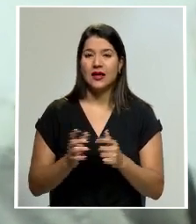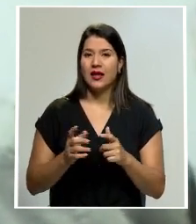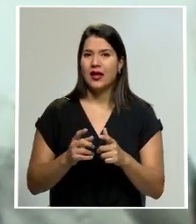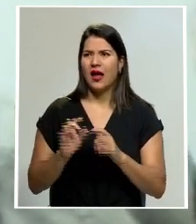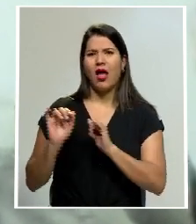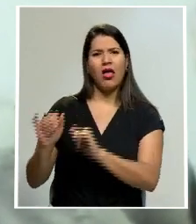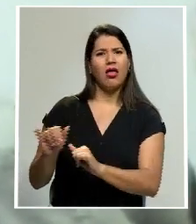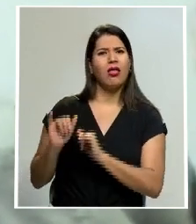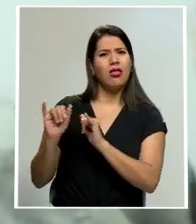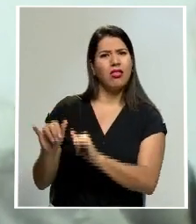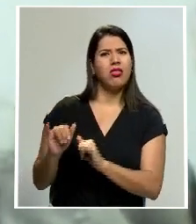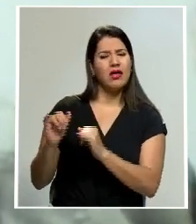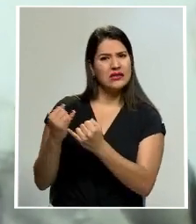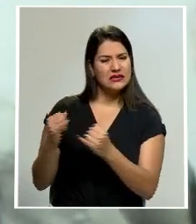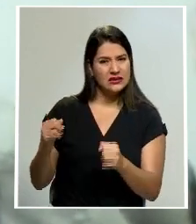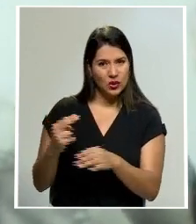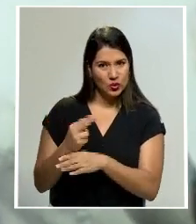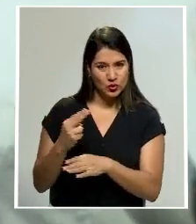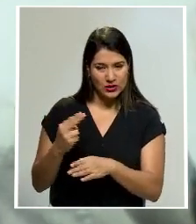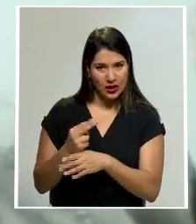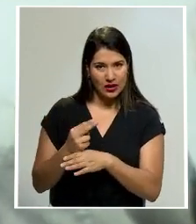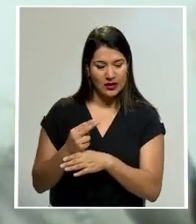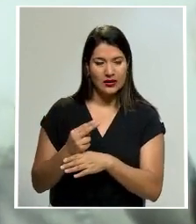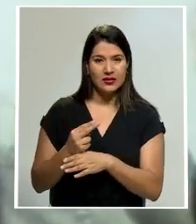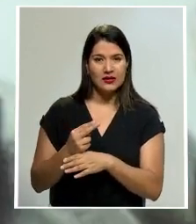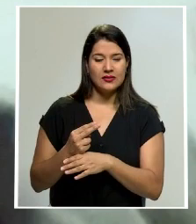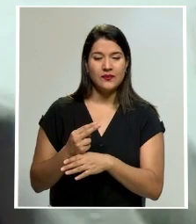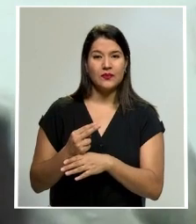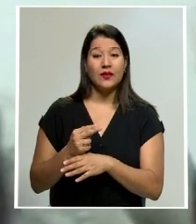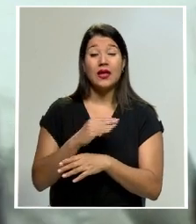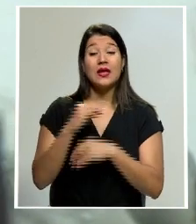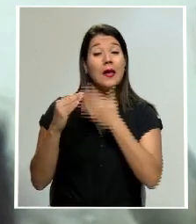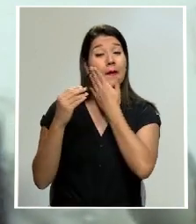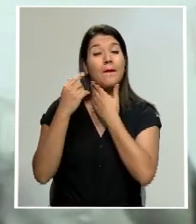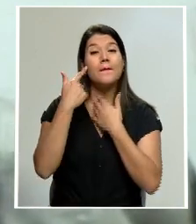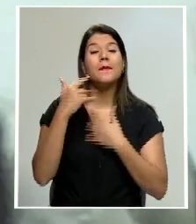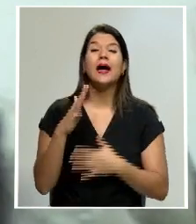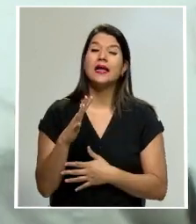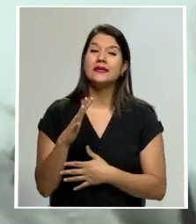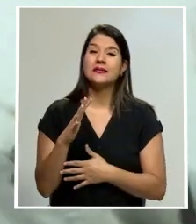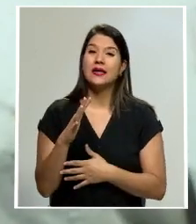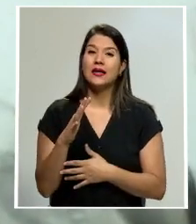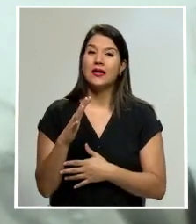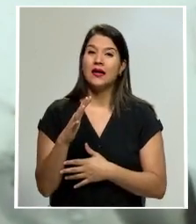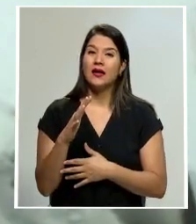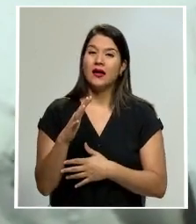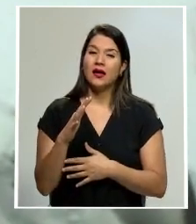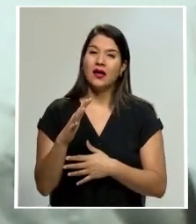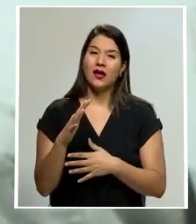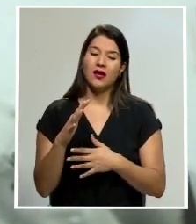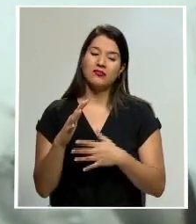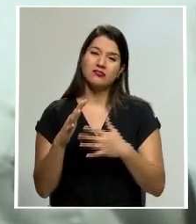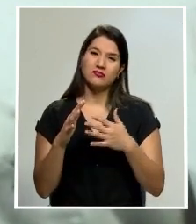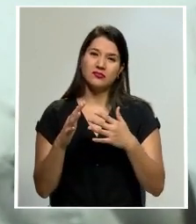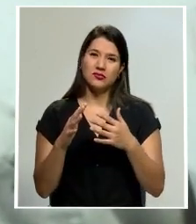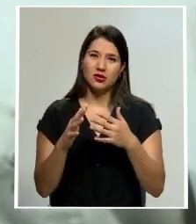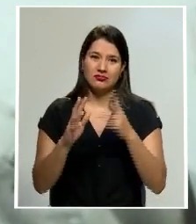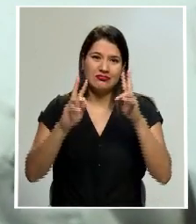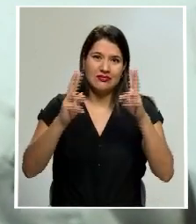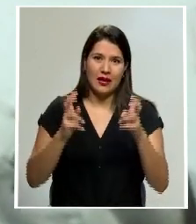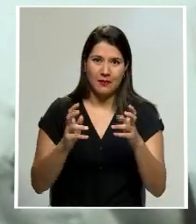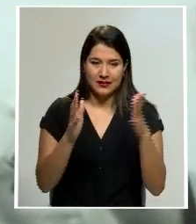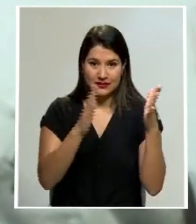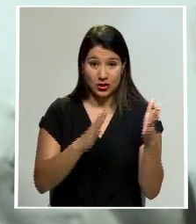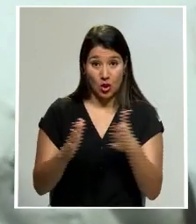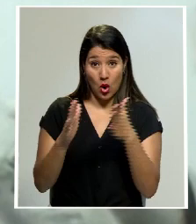tenga ahí en abandono, en desuso, y parece que son aspectos o temas de orden político que no se puede ni